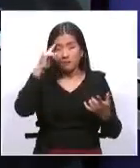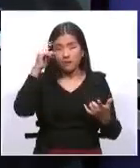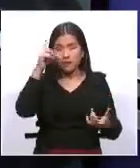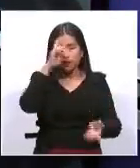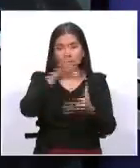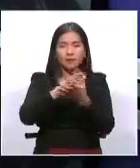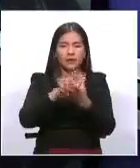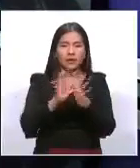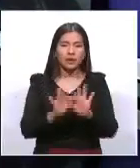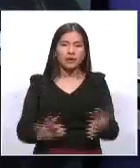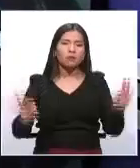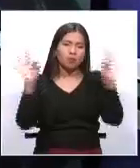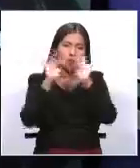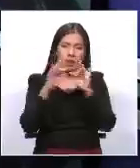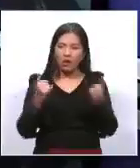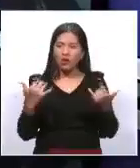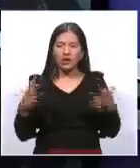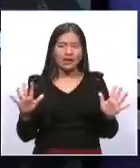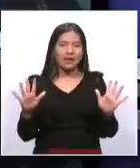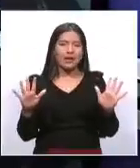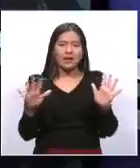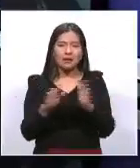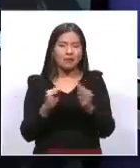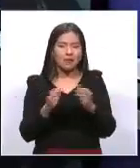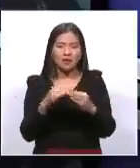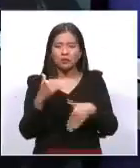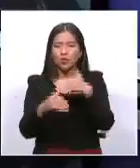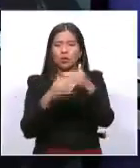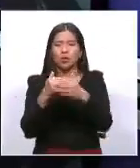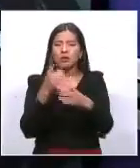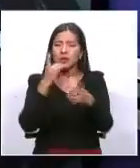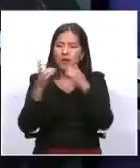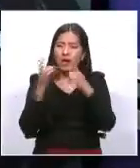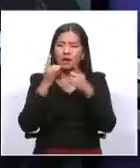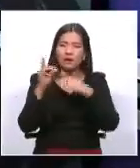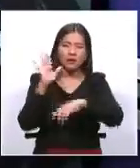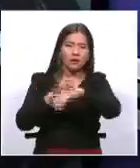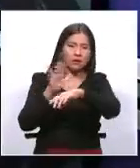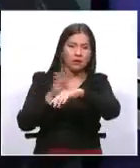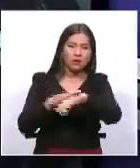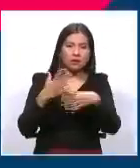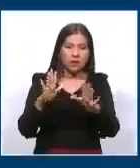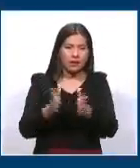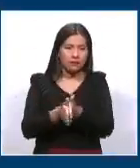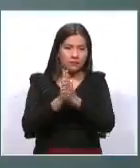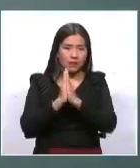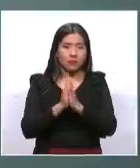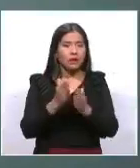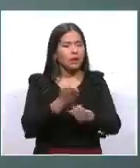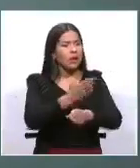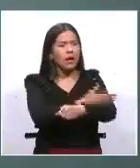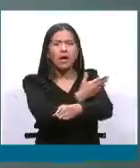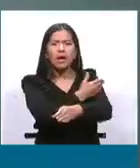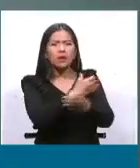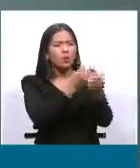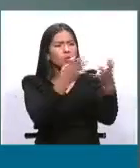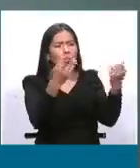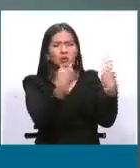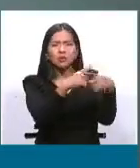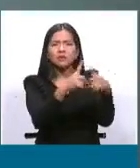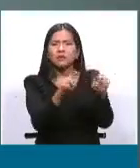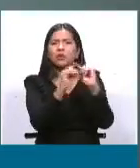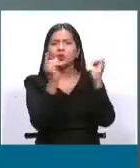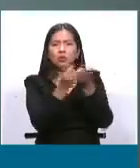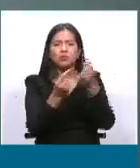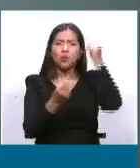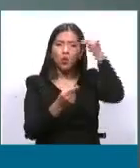en cuenta a estas alturas ya del proceso de diálogo iniciado que ha constado con múltiples escenarios en los cuales el gobierno